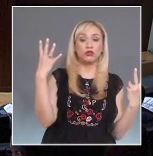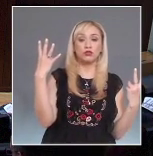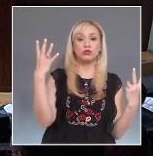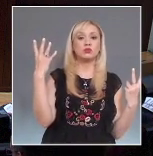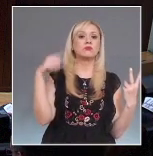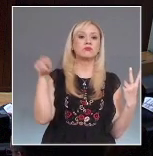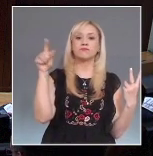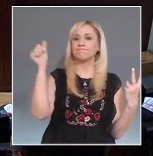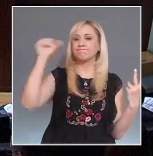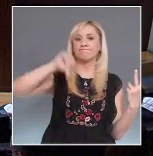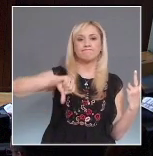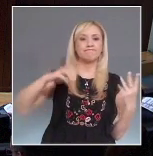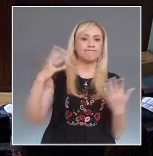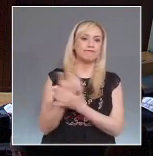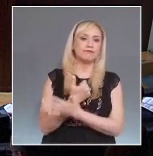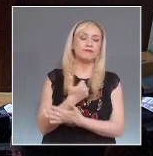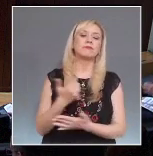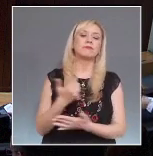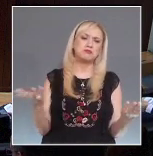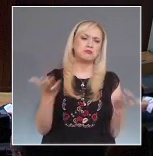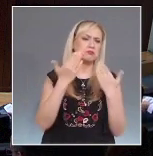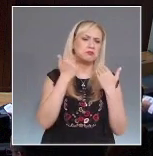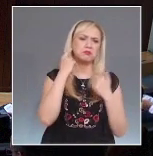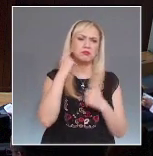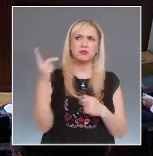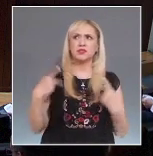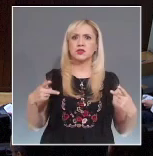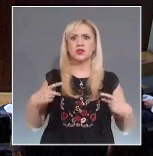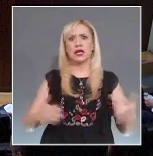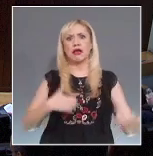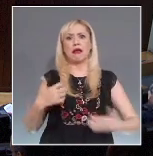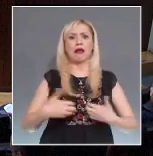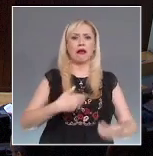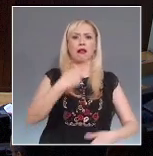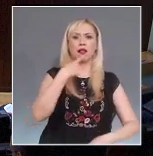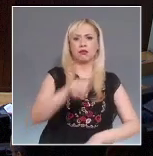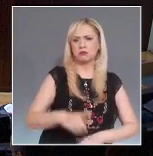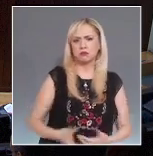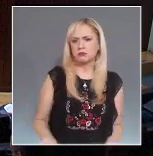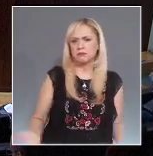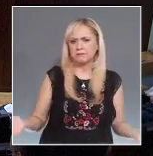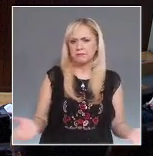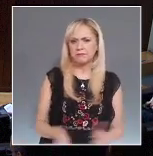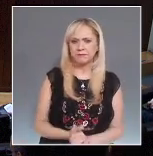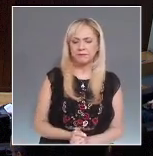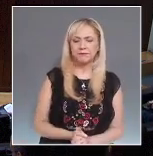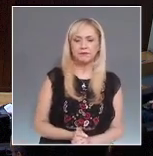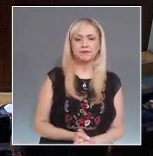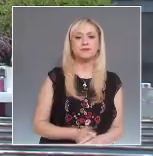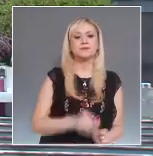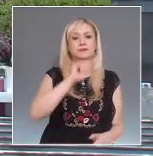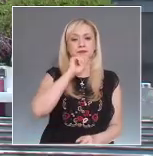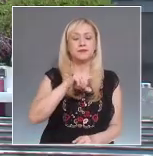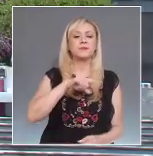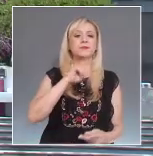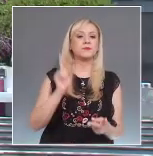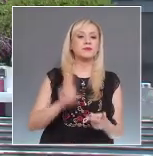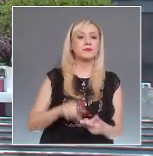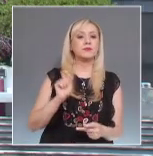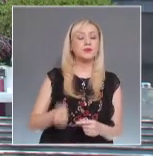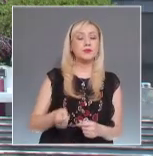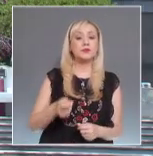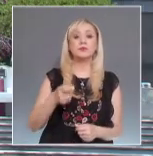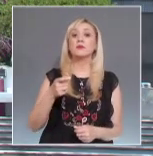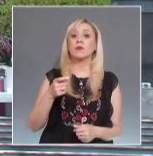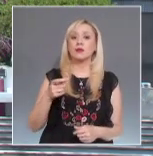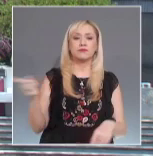legislativa alegada por dos ciudadanos que presentaron las demandas. En la sesión de este miércoles, la Sala Superior también revocó